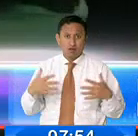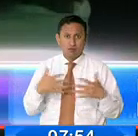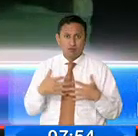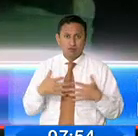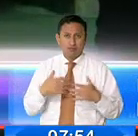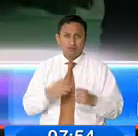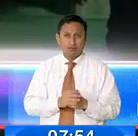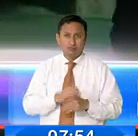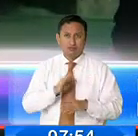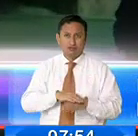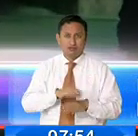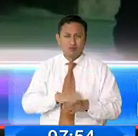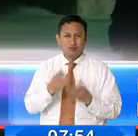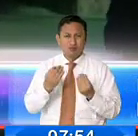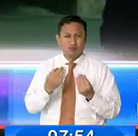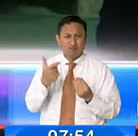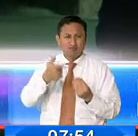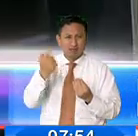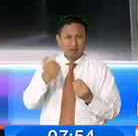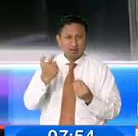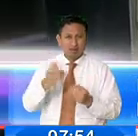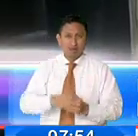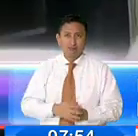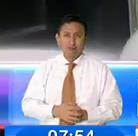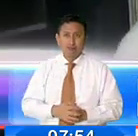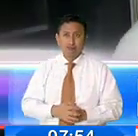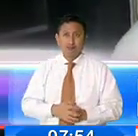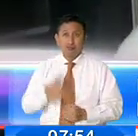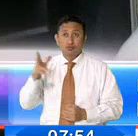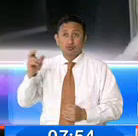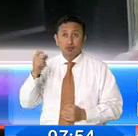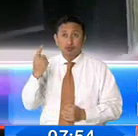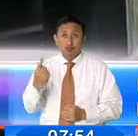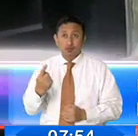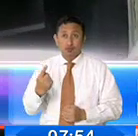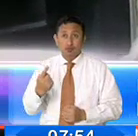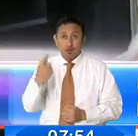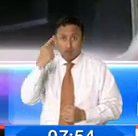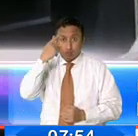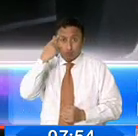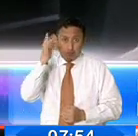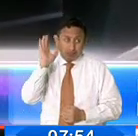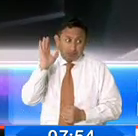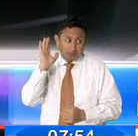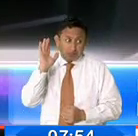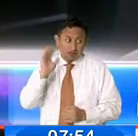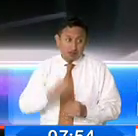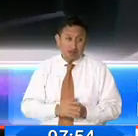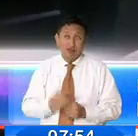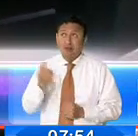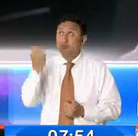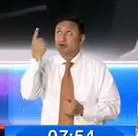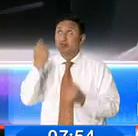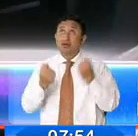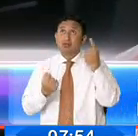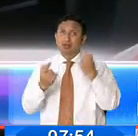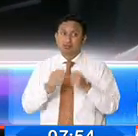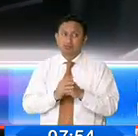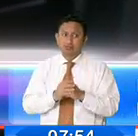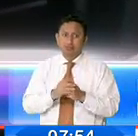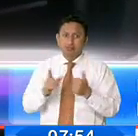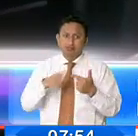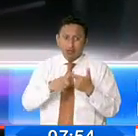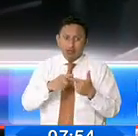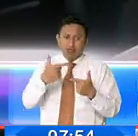por la cantidad de disparos realizados. Escuché uno y yo pensé que era este, esos juegos. Ya en eso vino uno tras